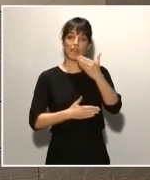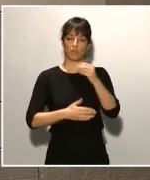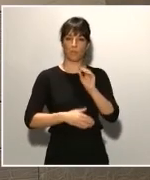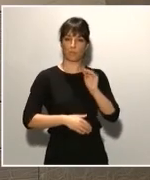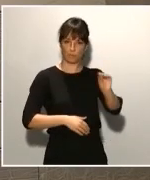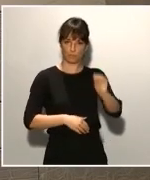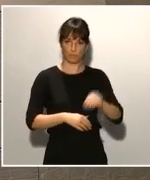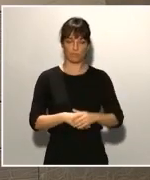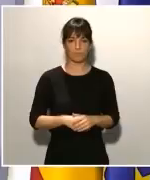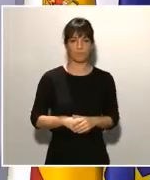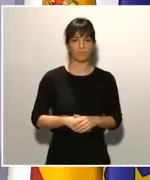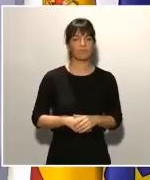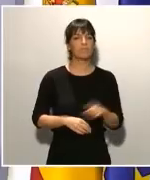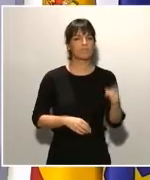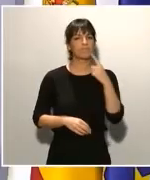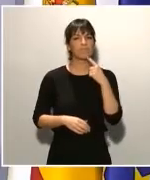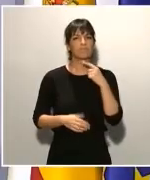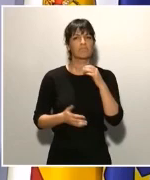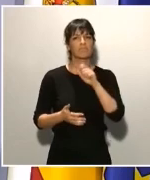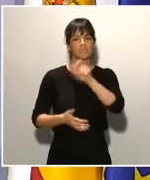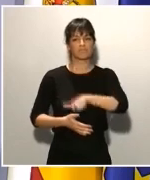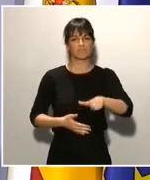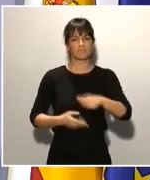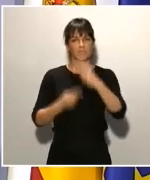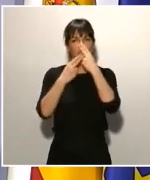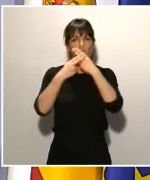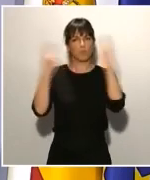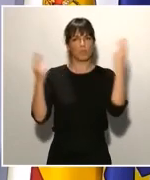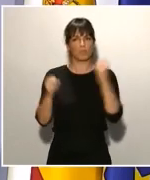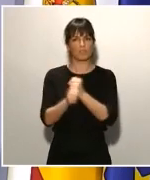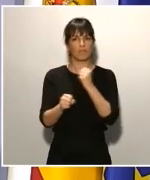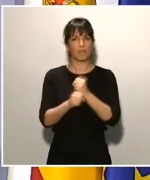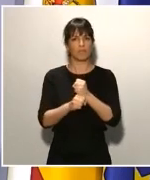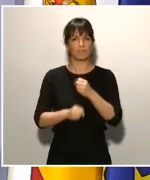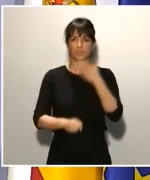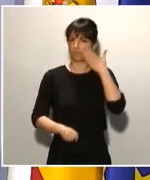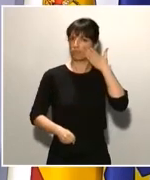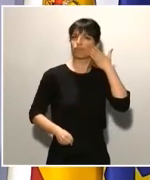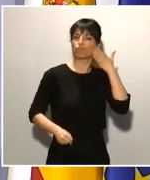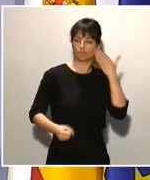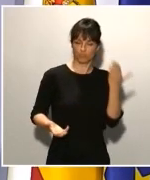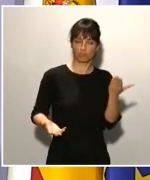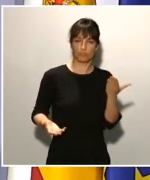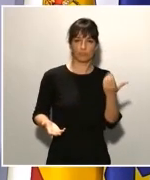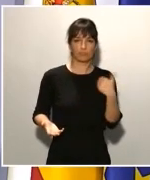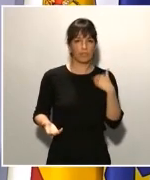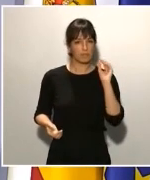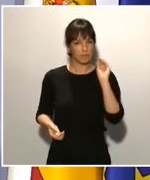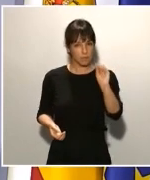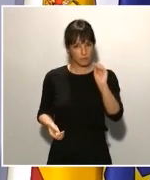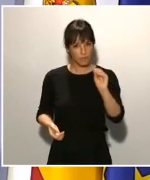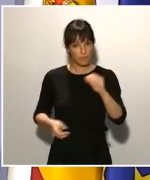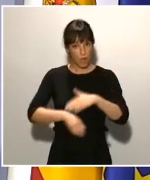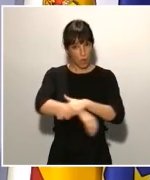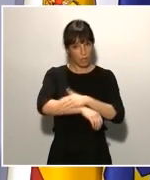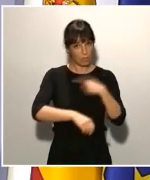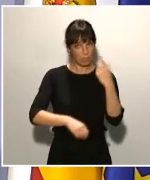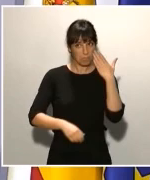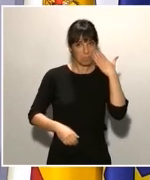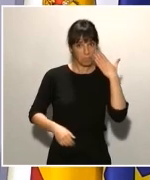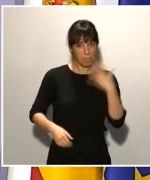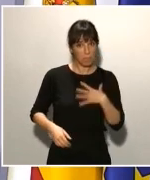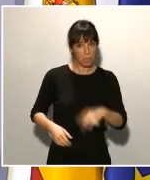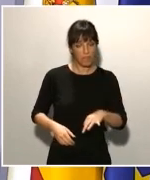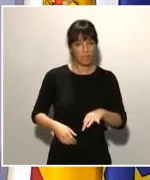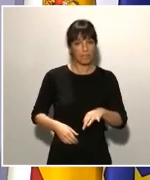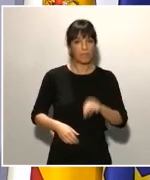estar orgullosos de los servidores públicos en su intervención de esta noche. ¿Podemos estar orgullosos también de nuestro gobierno? Le pregunta, es diario.